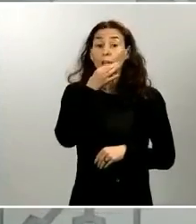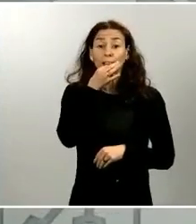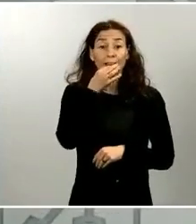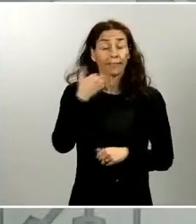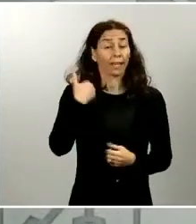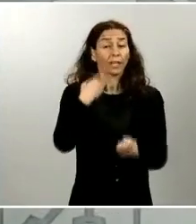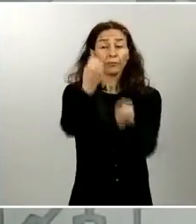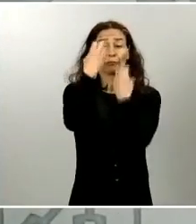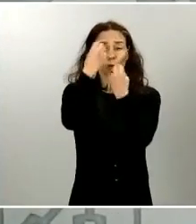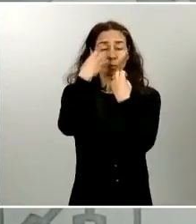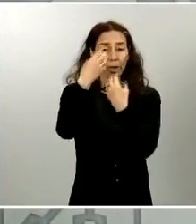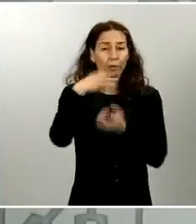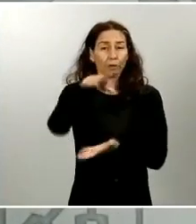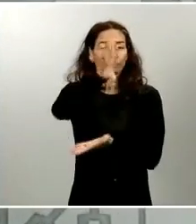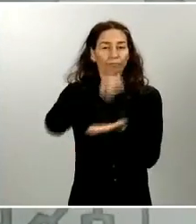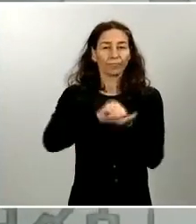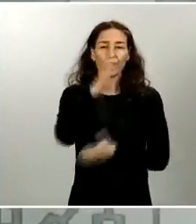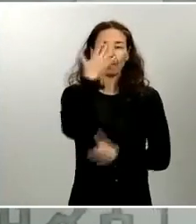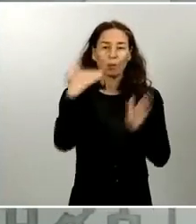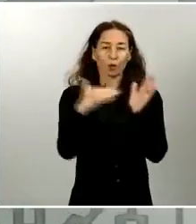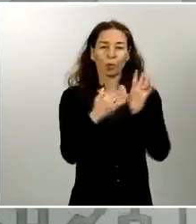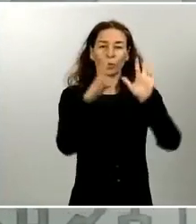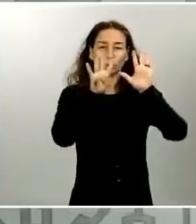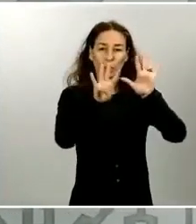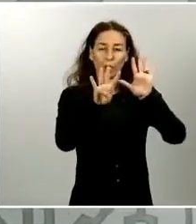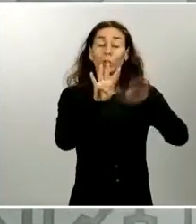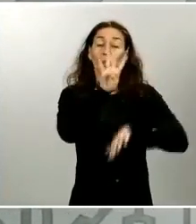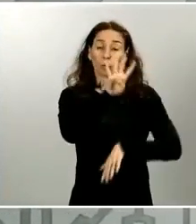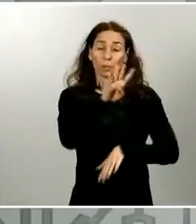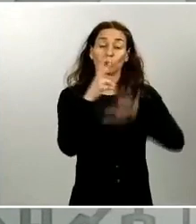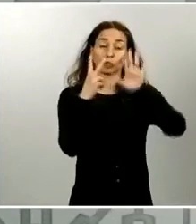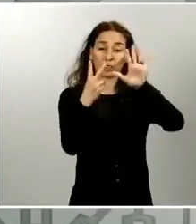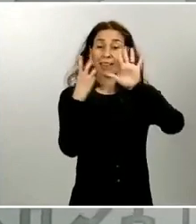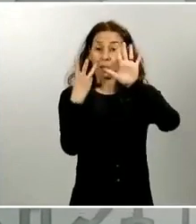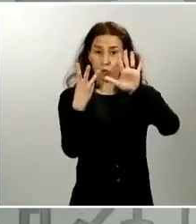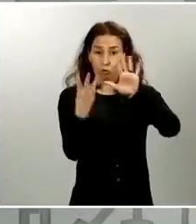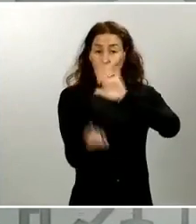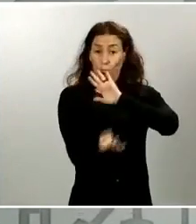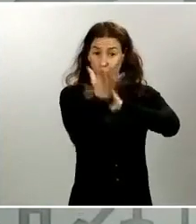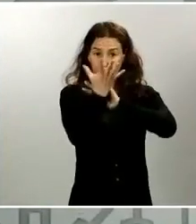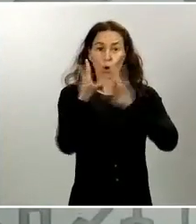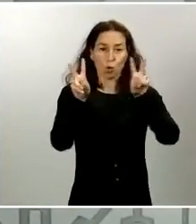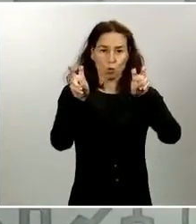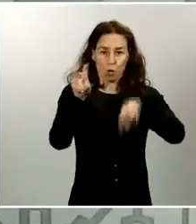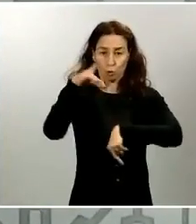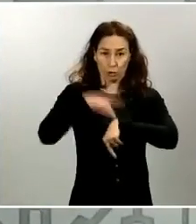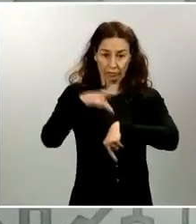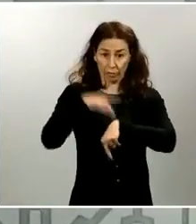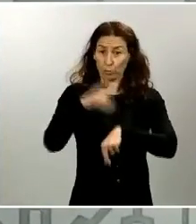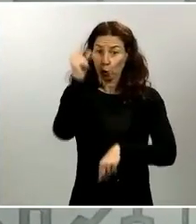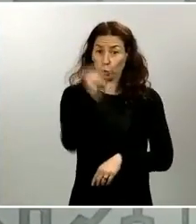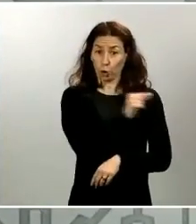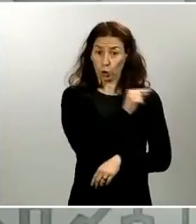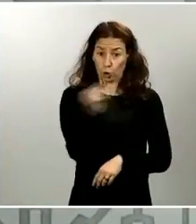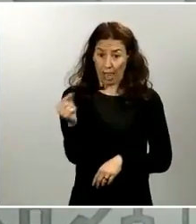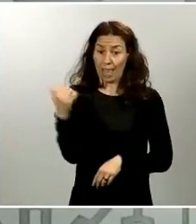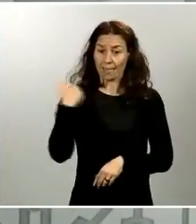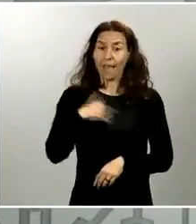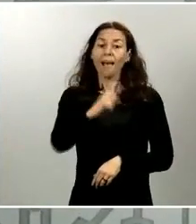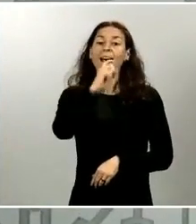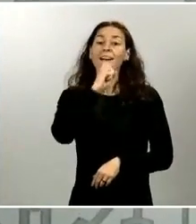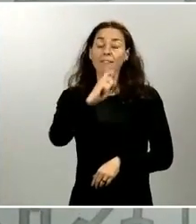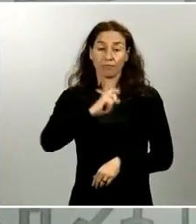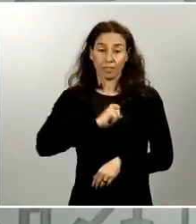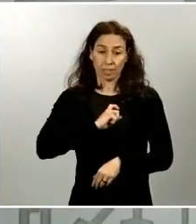5.478 casos nuevos, lo que hace un número total de casos notificados en este momento de